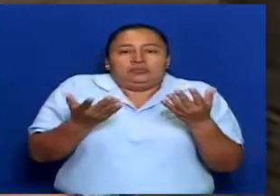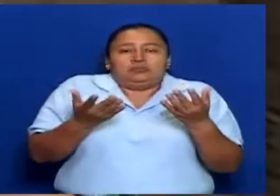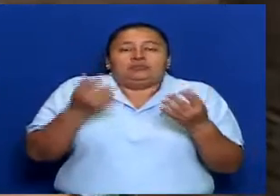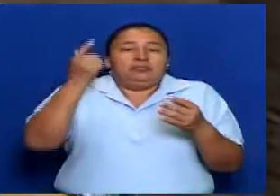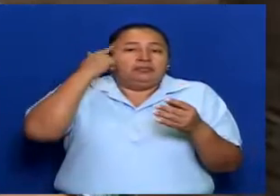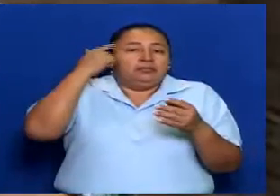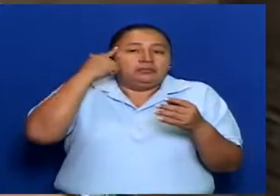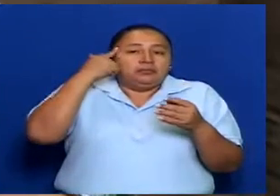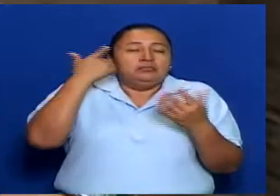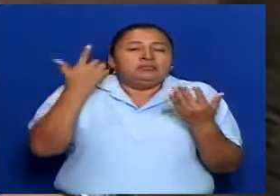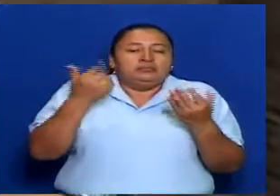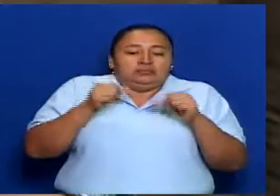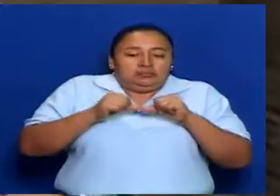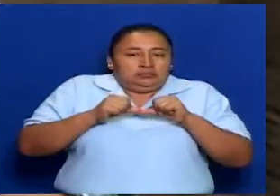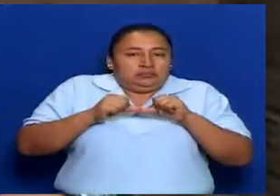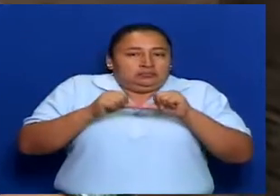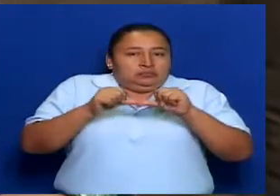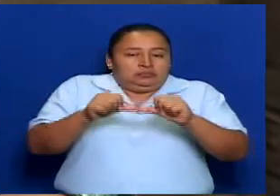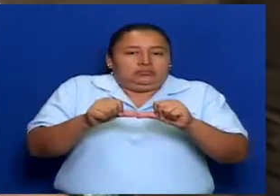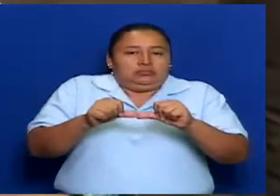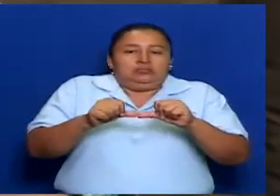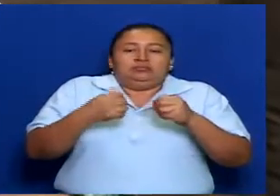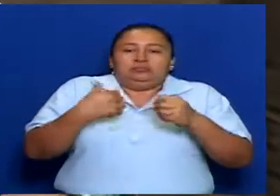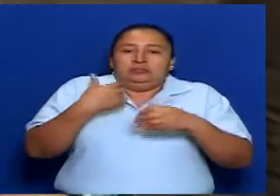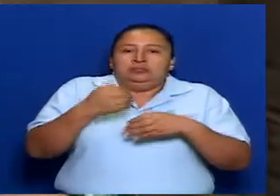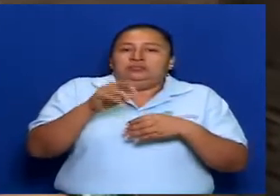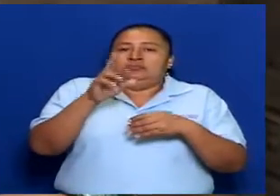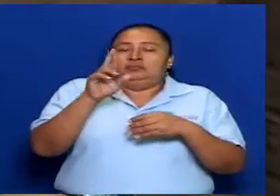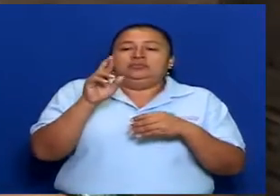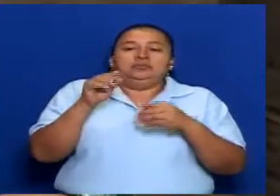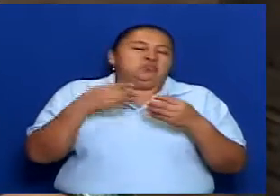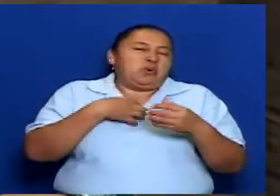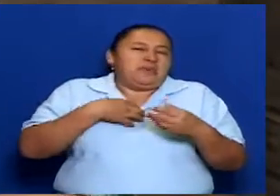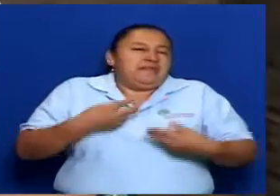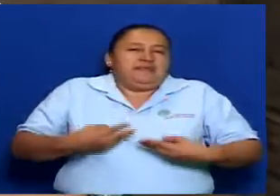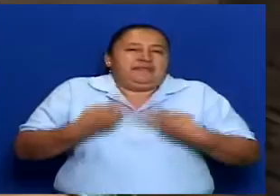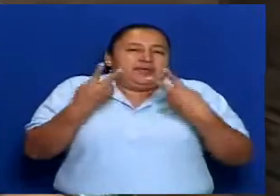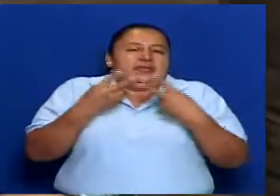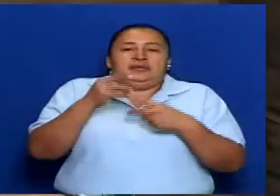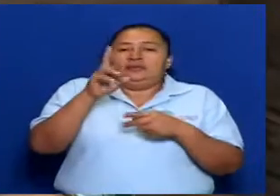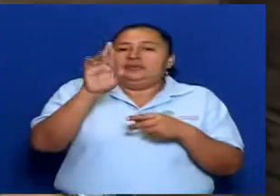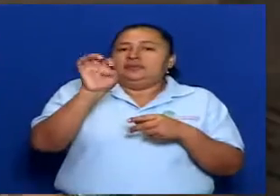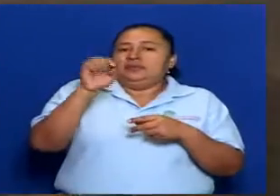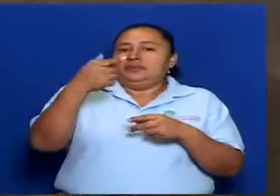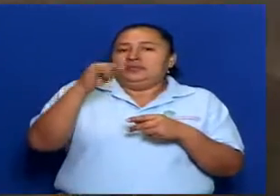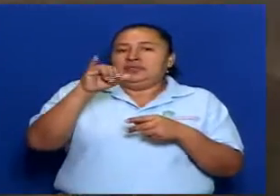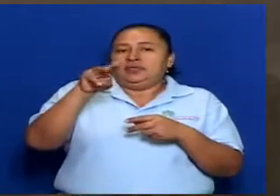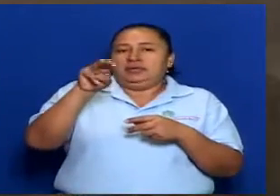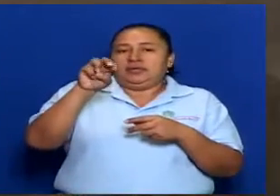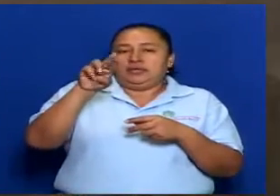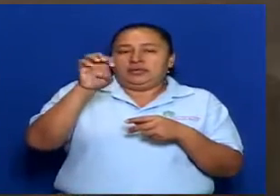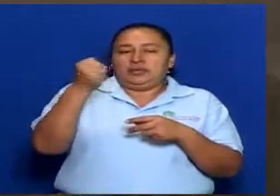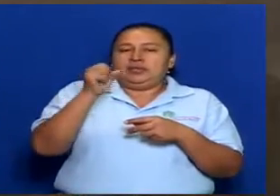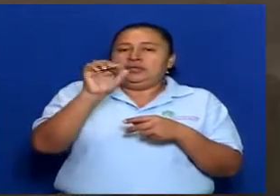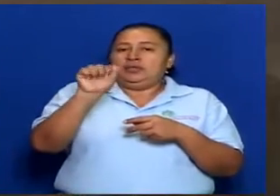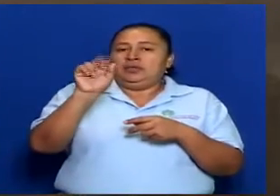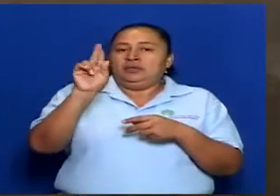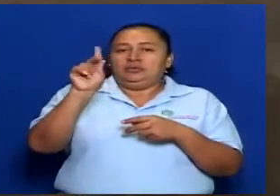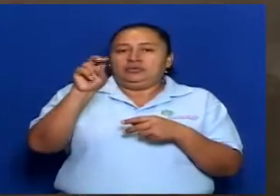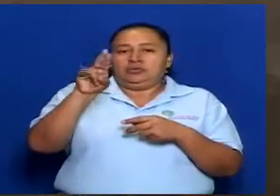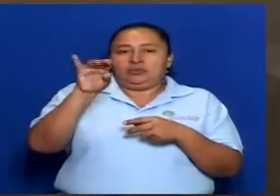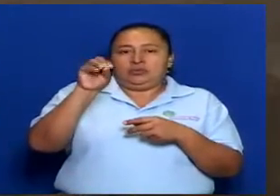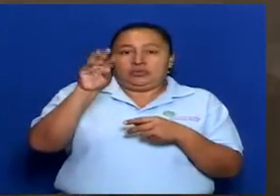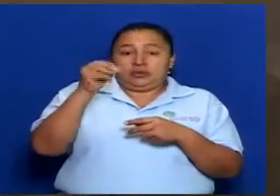consideramos de mantener lo que es regímenes autonómicos como tal. Perfecto. Este cambio se dio